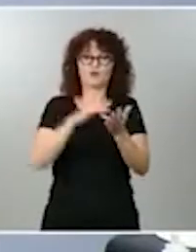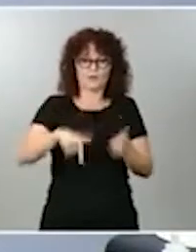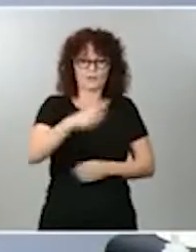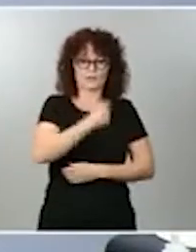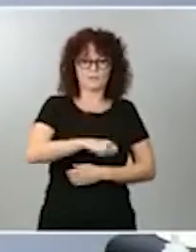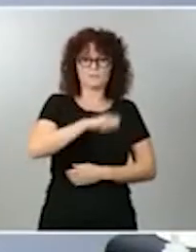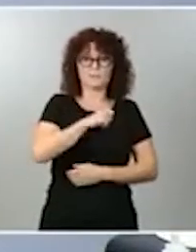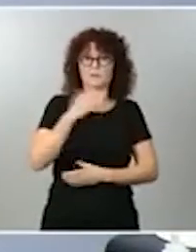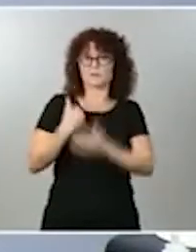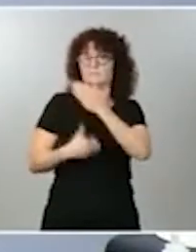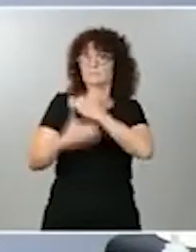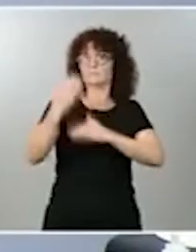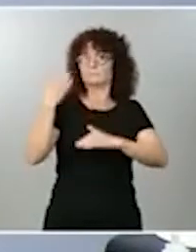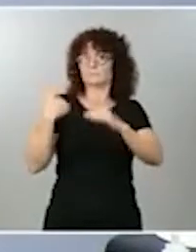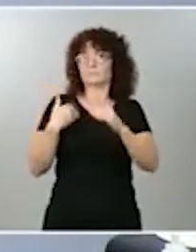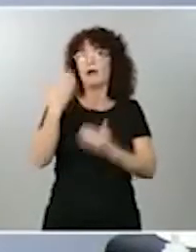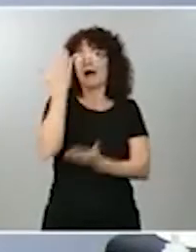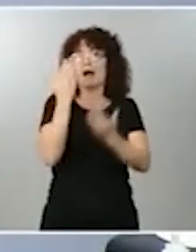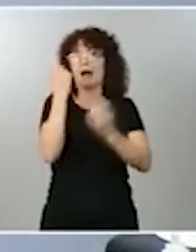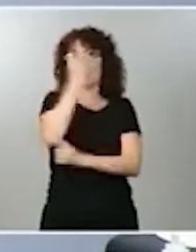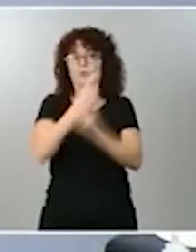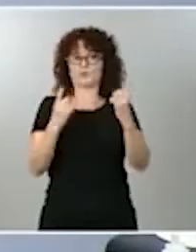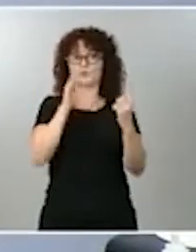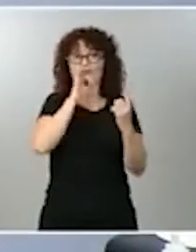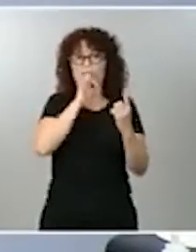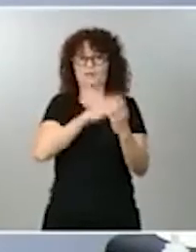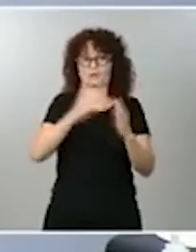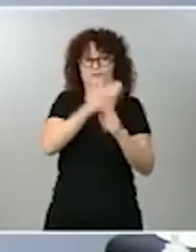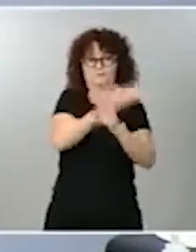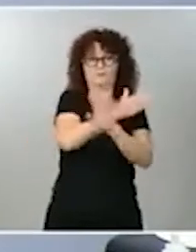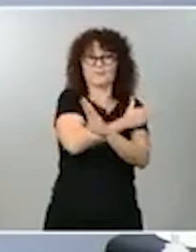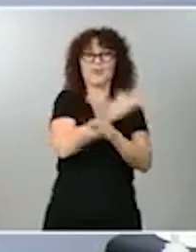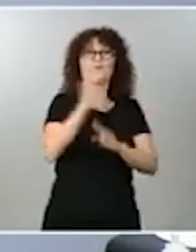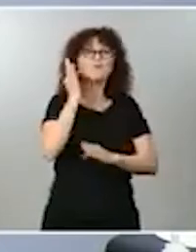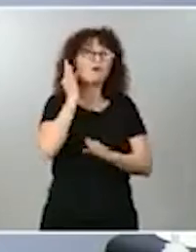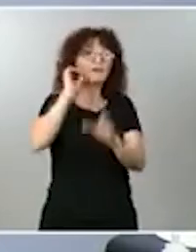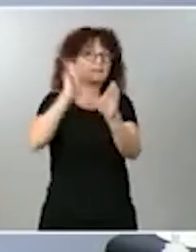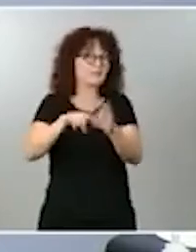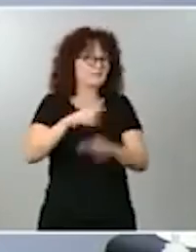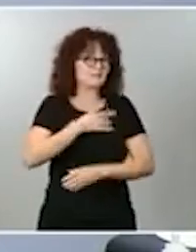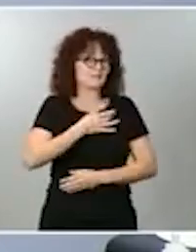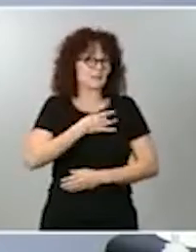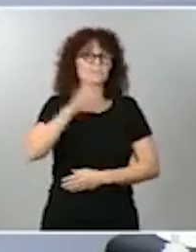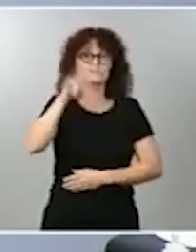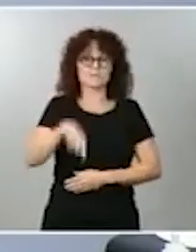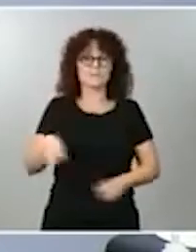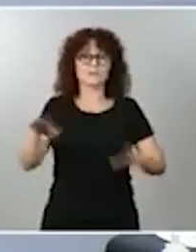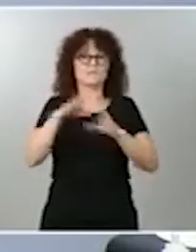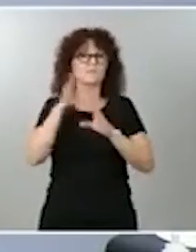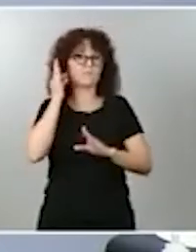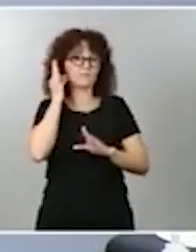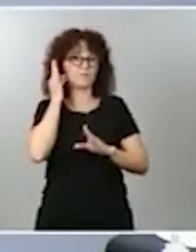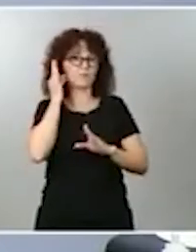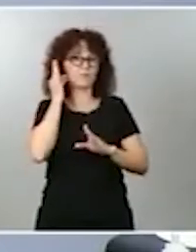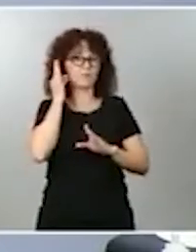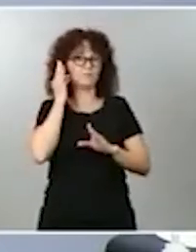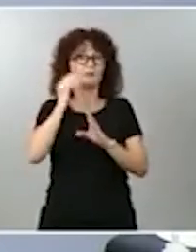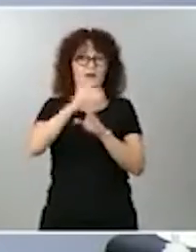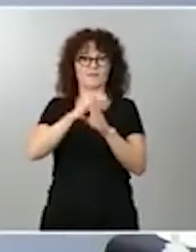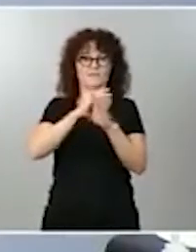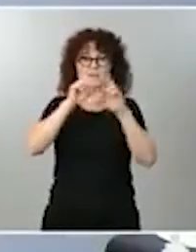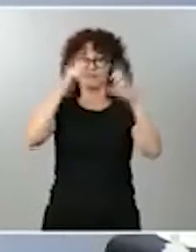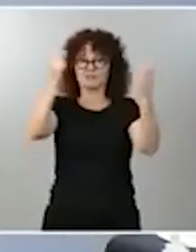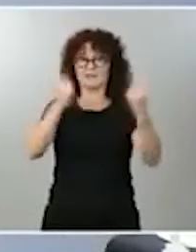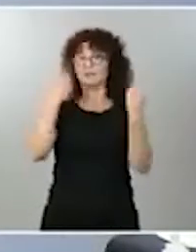algunos siglos atrás, las mujeres sindicalistas, también el feminismo que a nivel institucional hizo, y aquí tenemos a la ministra